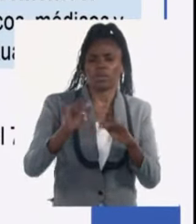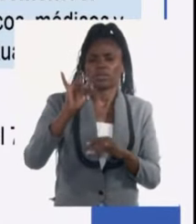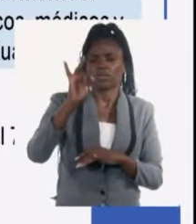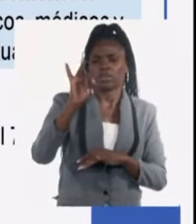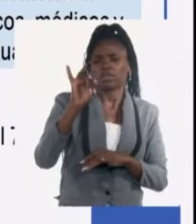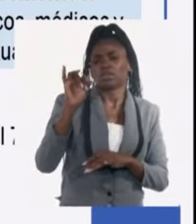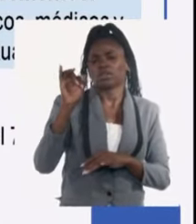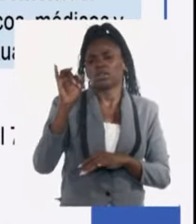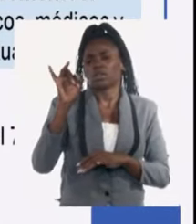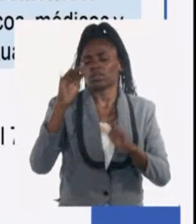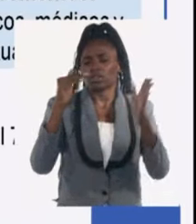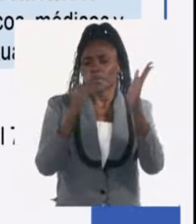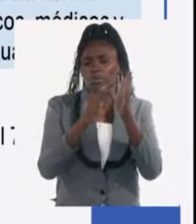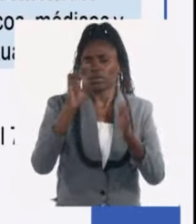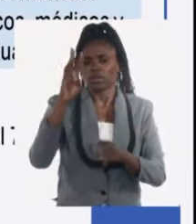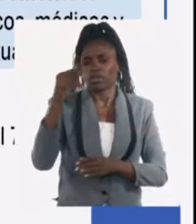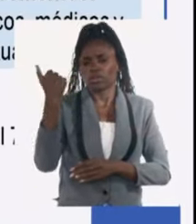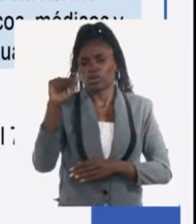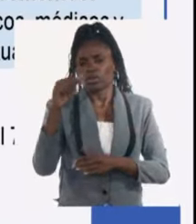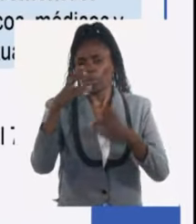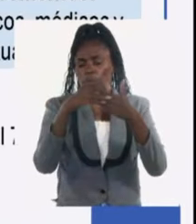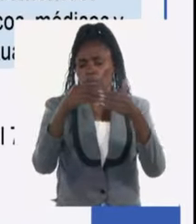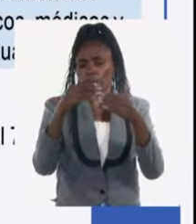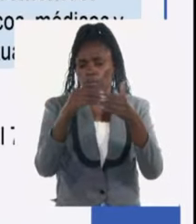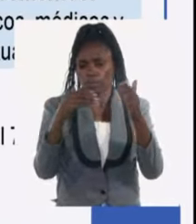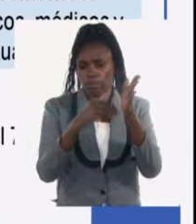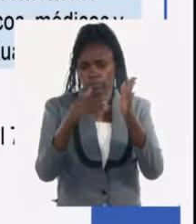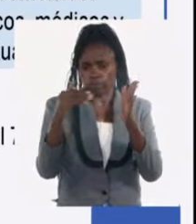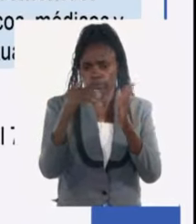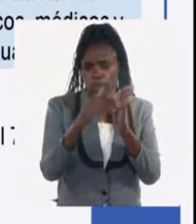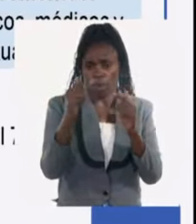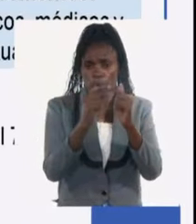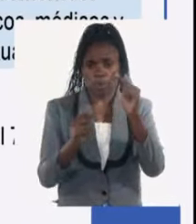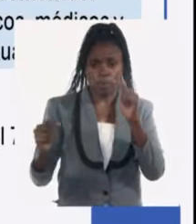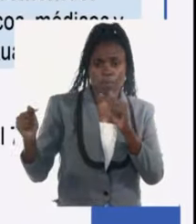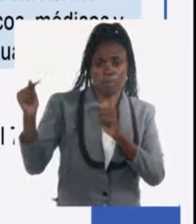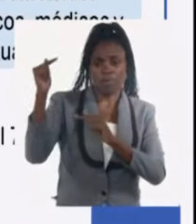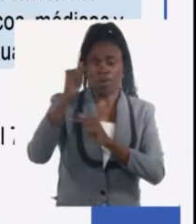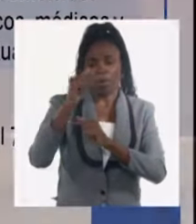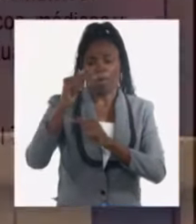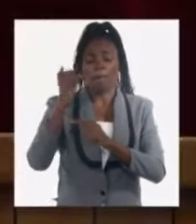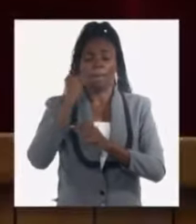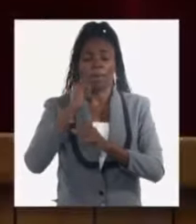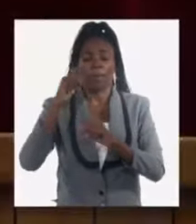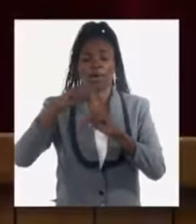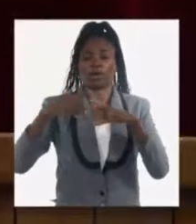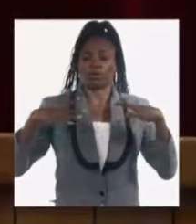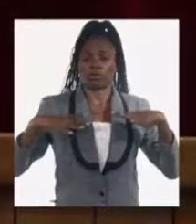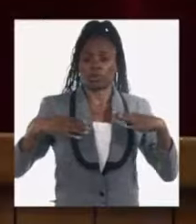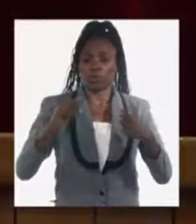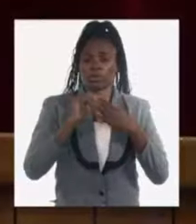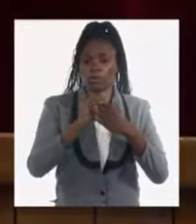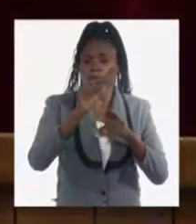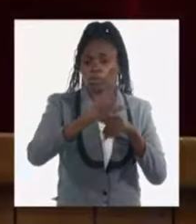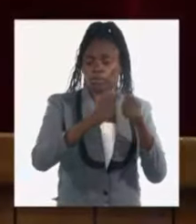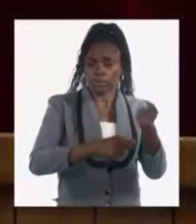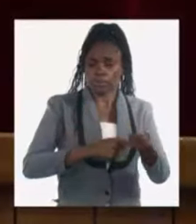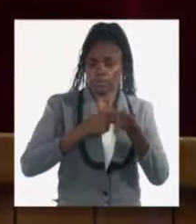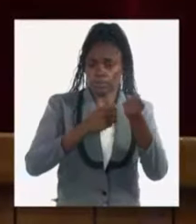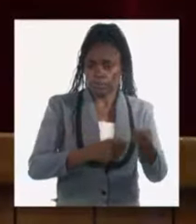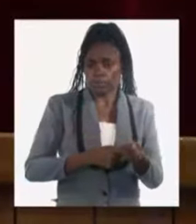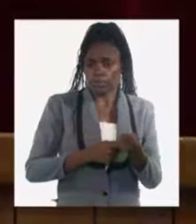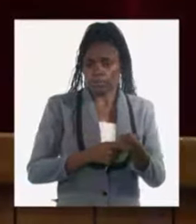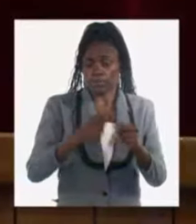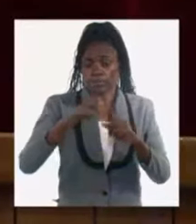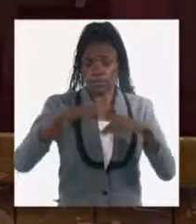.310 millones de dólares con los principales incrementos en el turismo también los servicios aeroportuarios en el caso